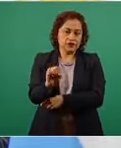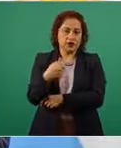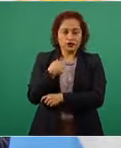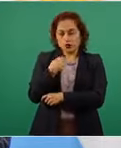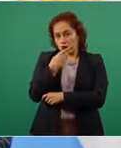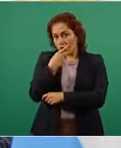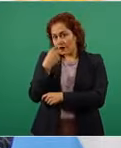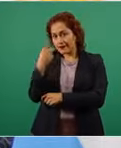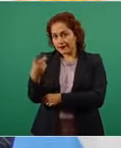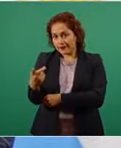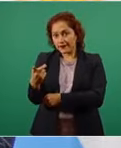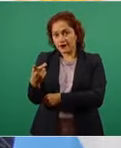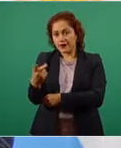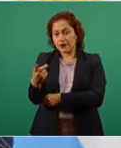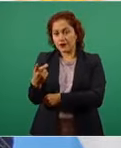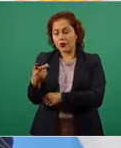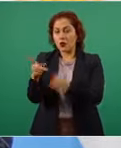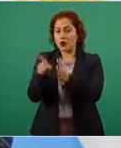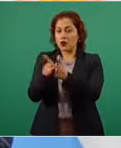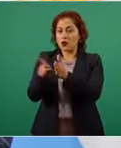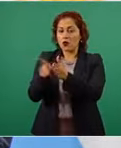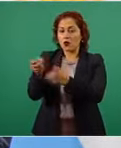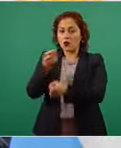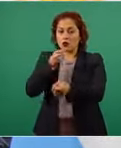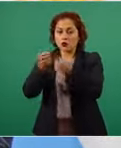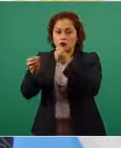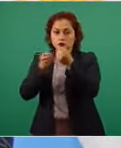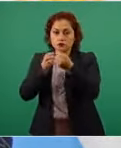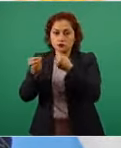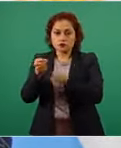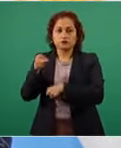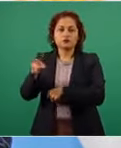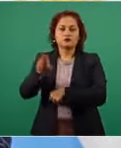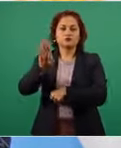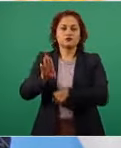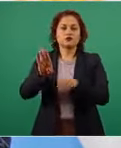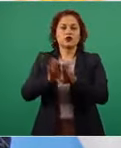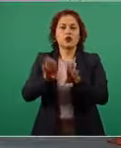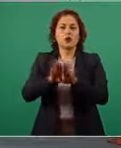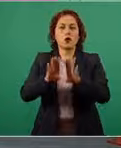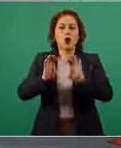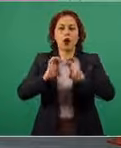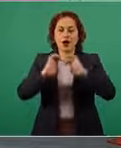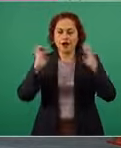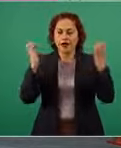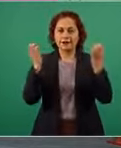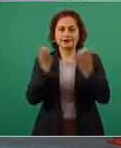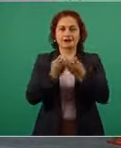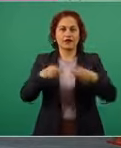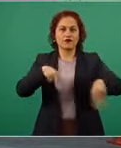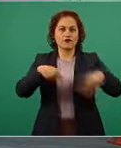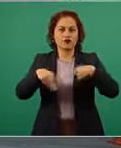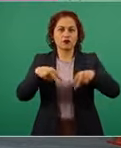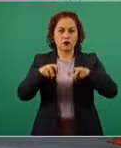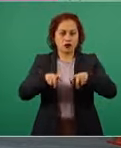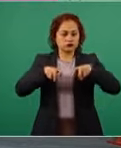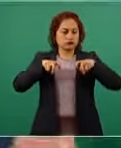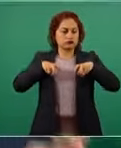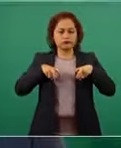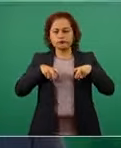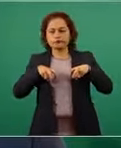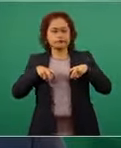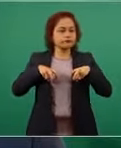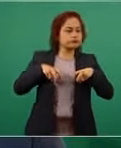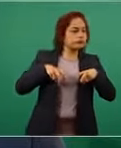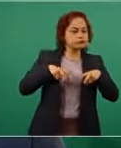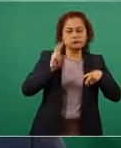que el periodista es como el plateísta que está en la tribuna mirando el partido de fútbol sabe lo que tiene que hacer el arquero como